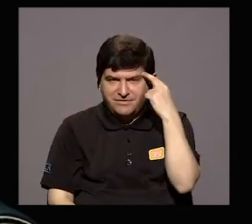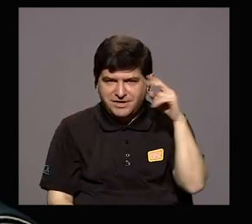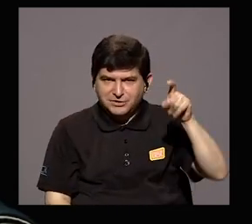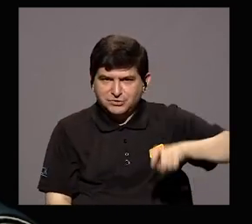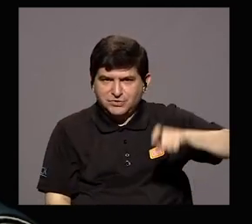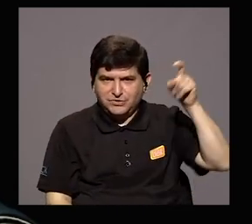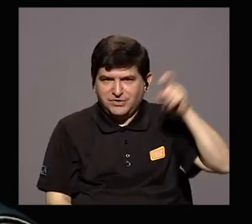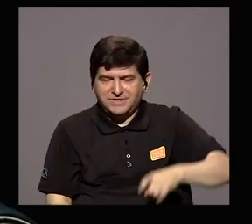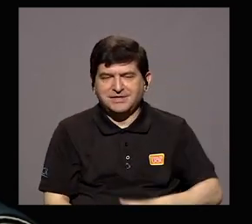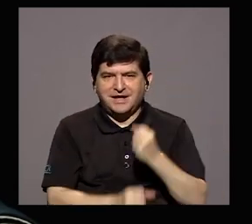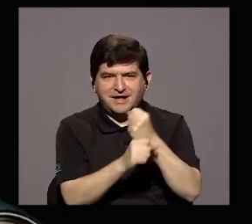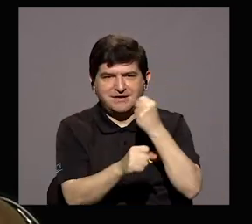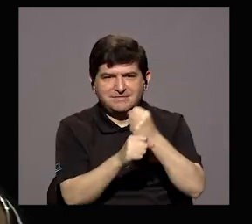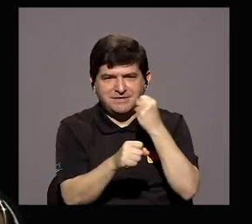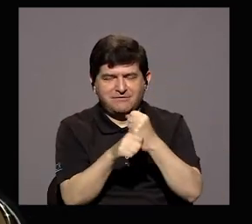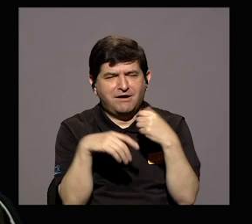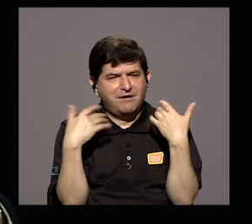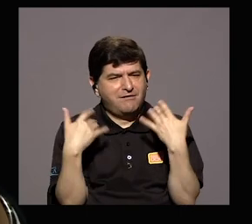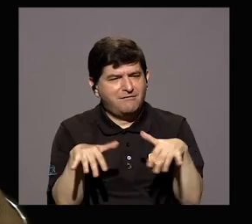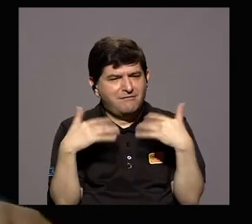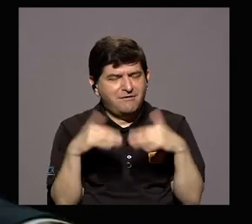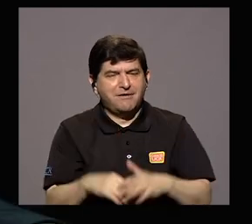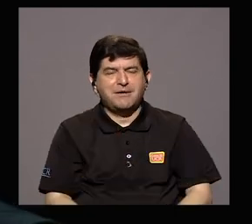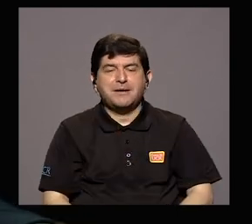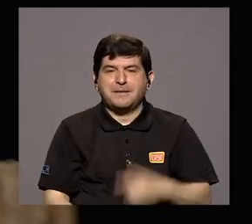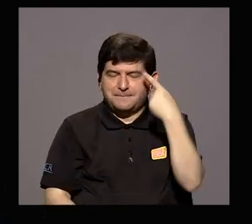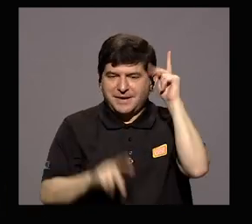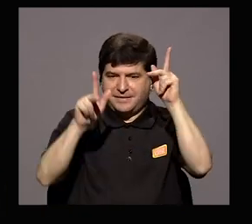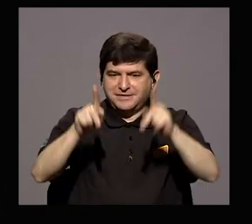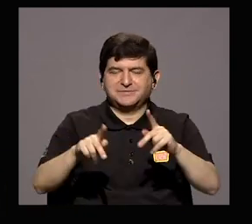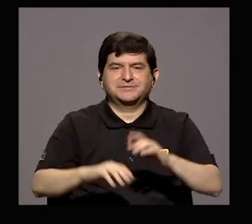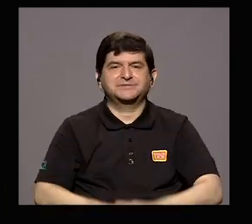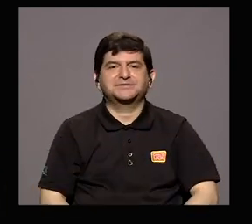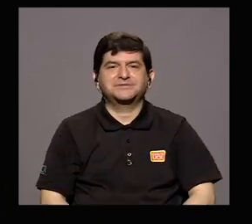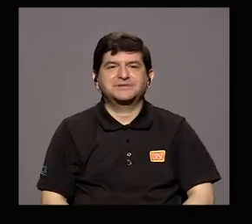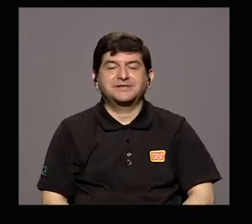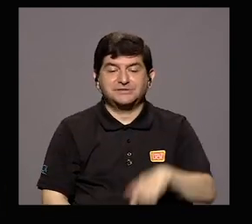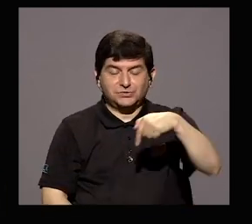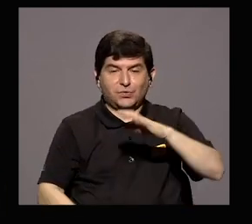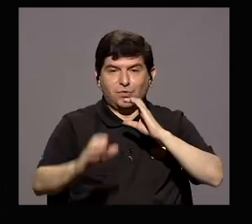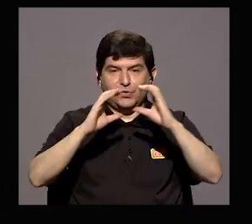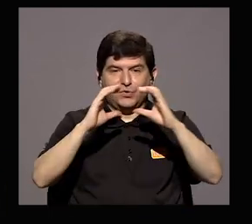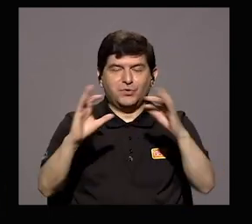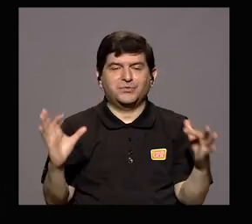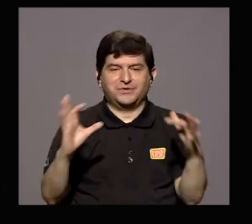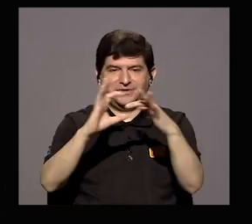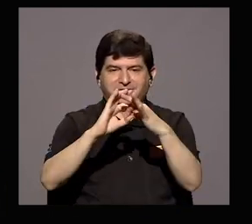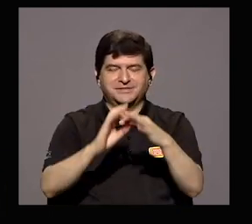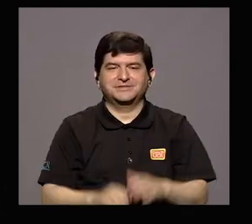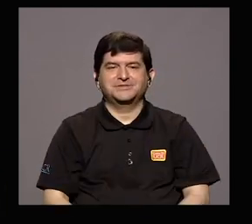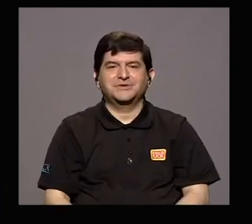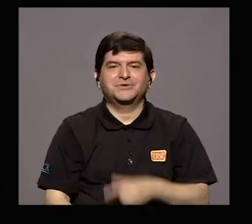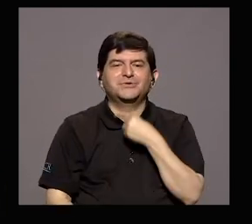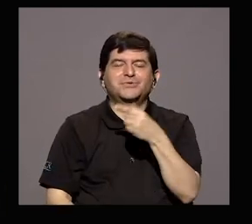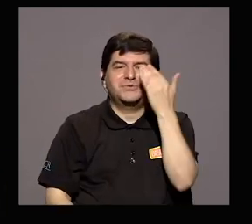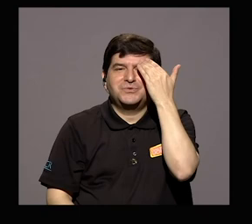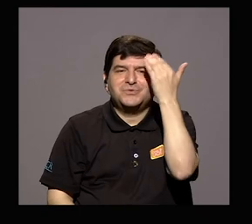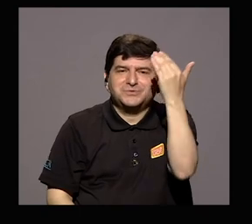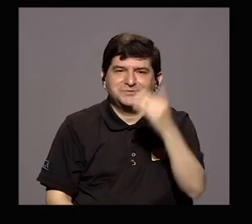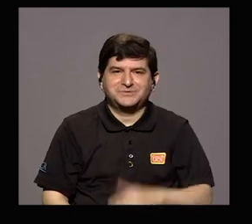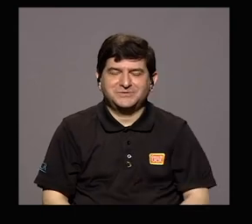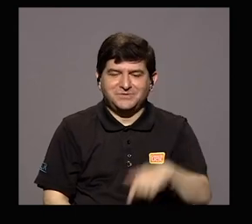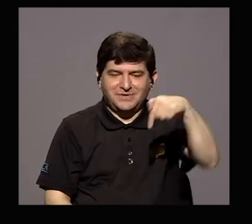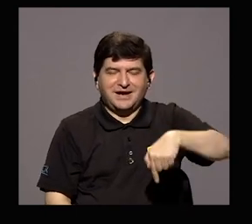definitivamente trabajar mucho por y para la gente. Así que, bueno, hoy hemos tenido una conversación a tono de eso. Un placer saludarles, estamos